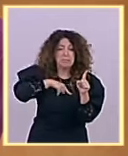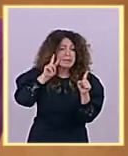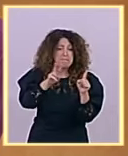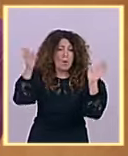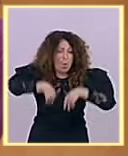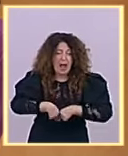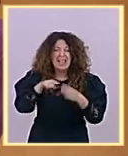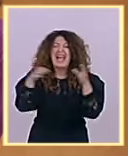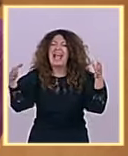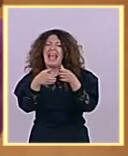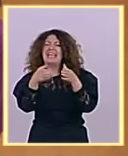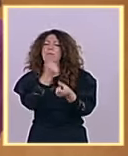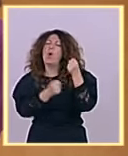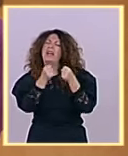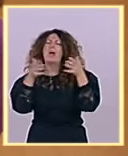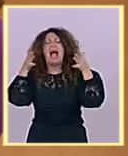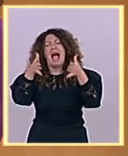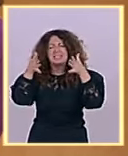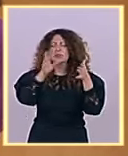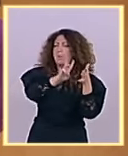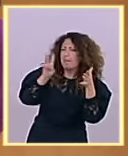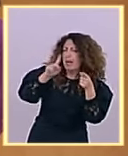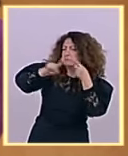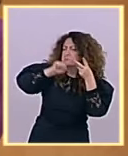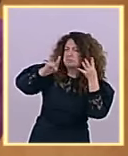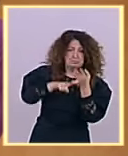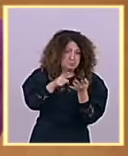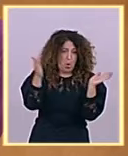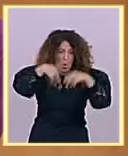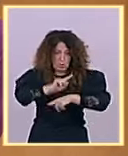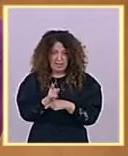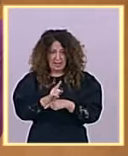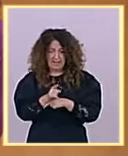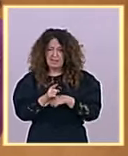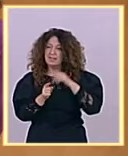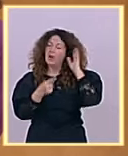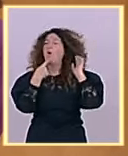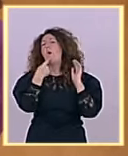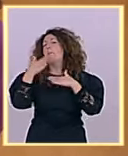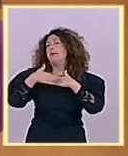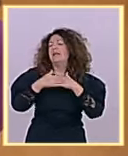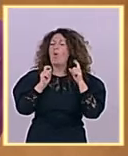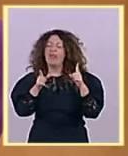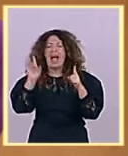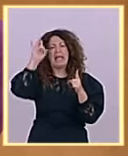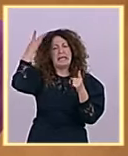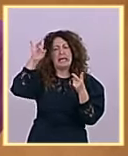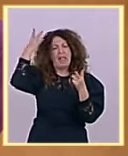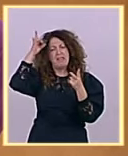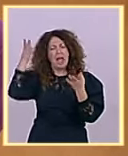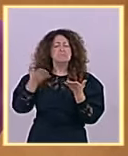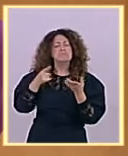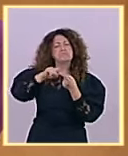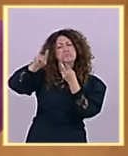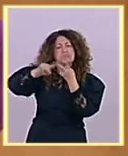permita al menos poner encima de la mesa iniciativas que hagan que realmente el gobierno las pueda estudiar o pueda al menos